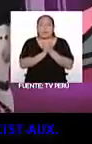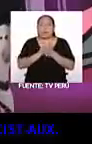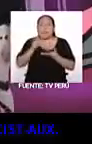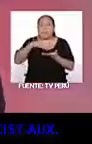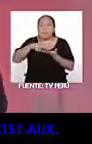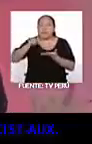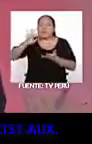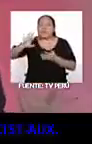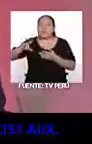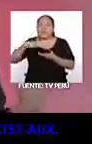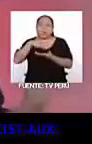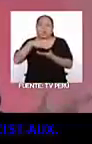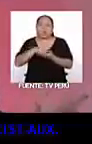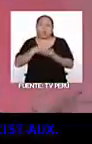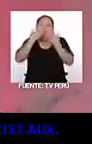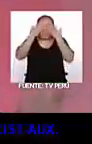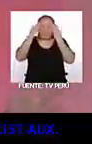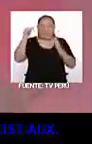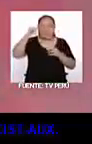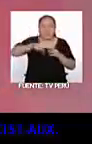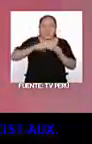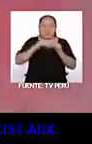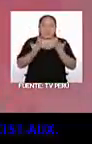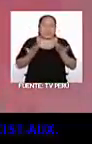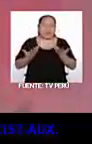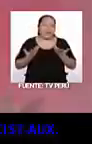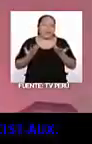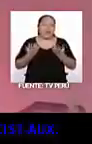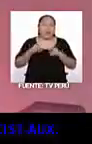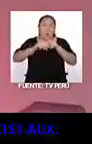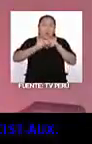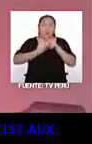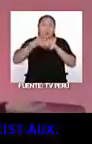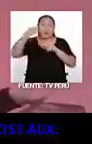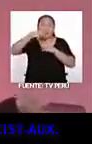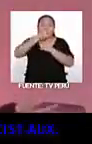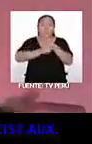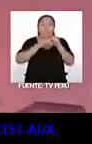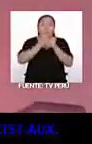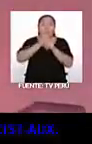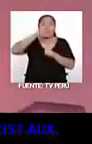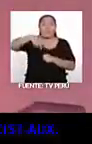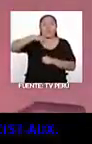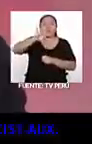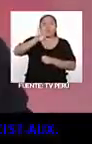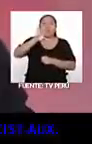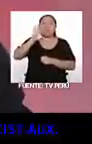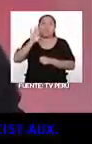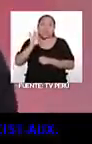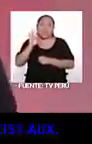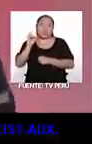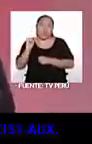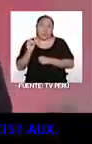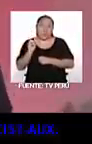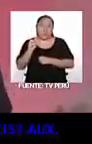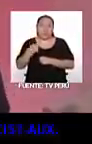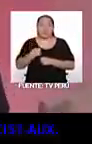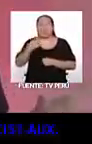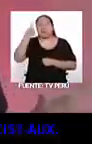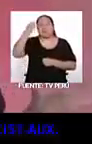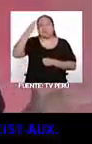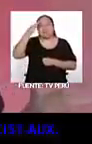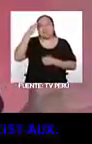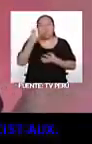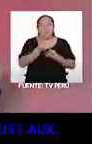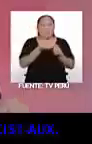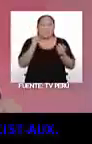todos sus coreografías. Yo no sabía que este género existe desde los 90. Yo tampoco he escuchado de ellos recién. Apuesto a que hay un montón